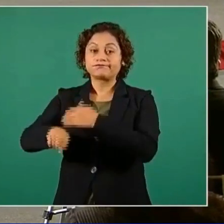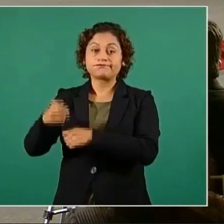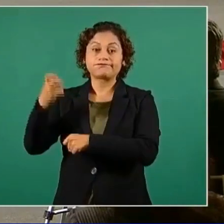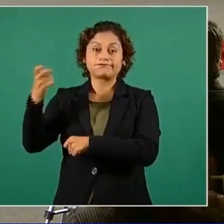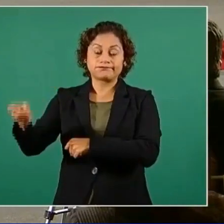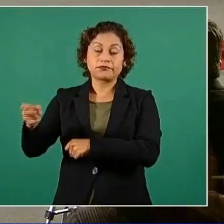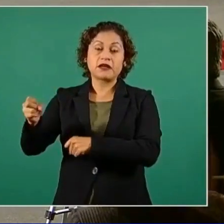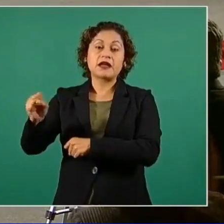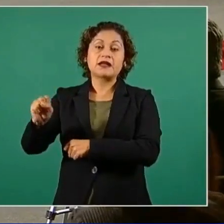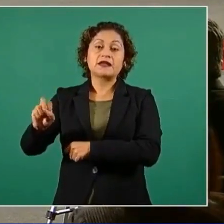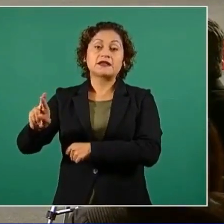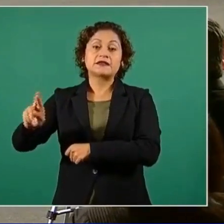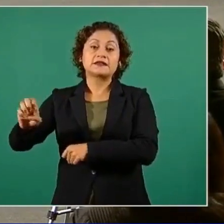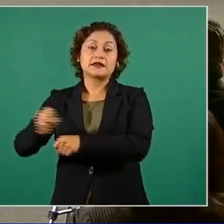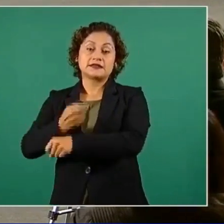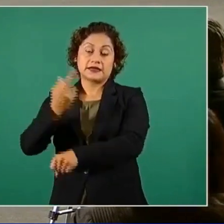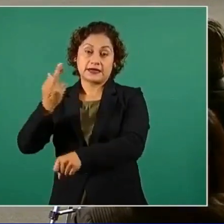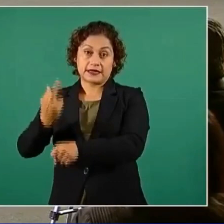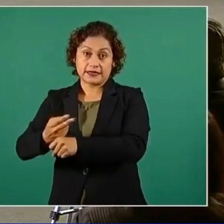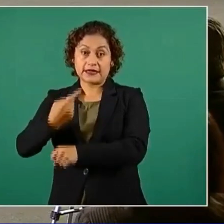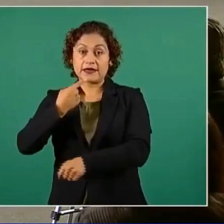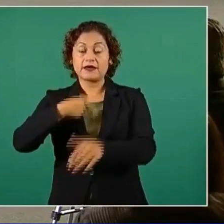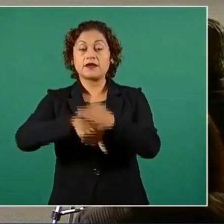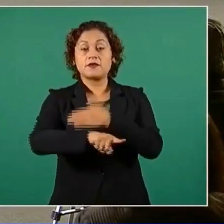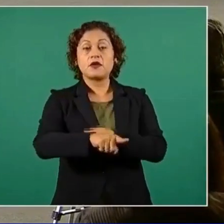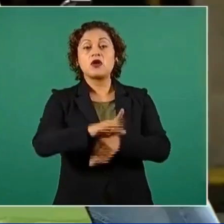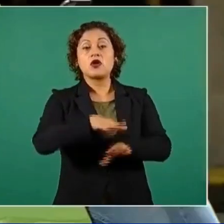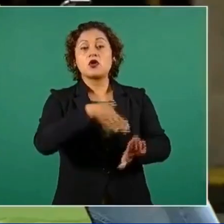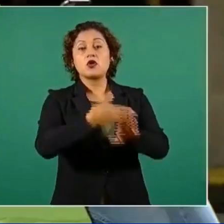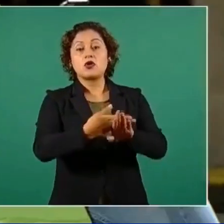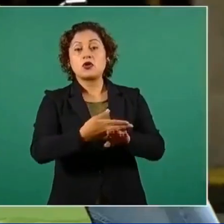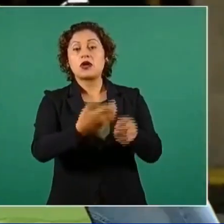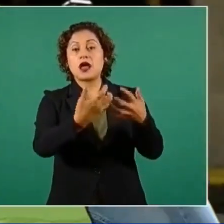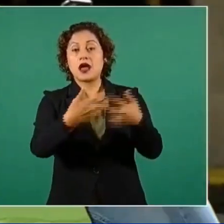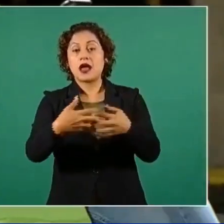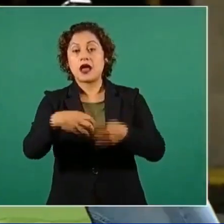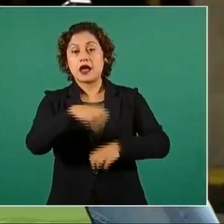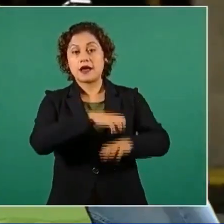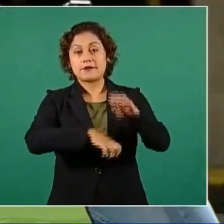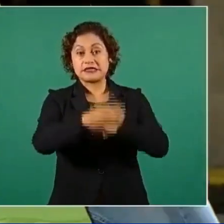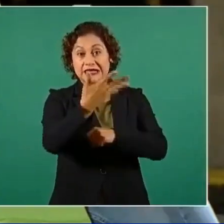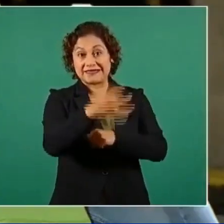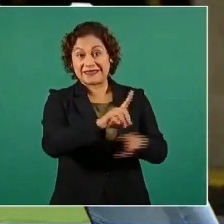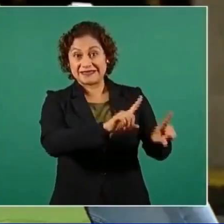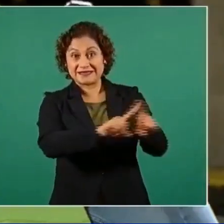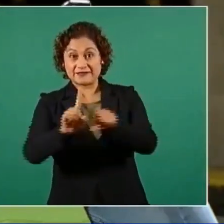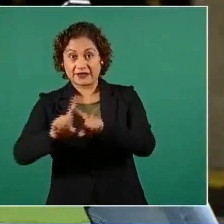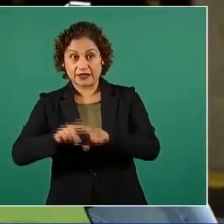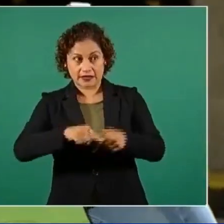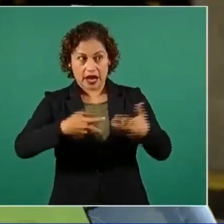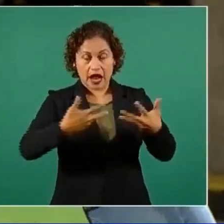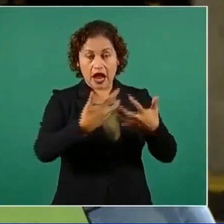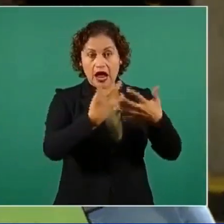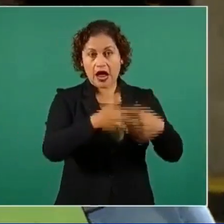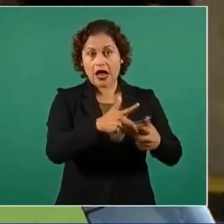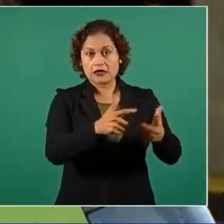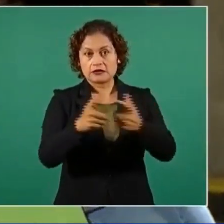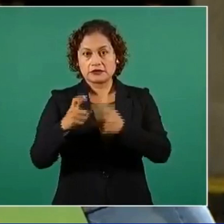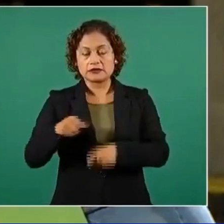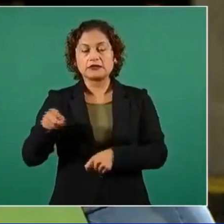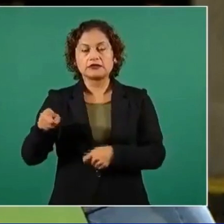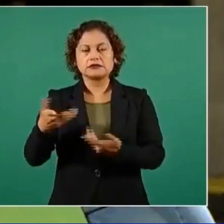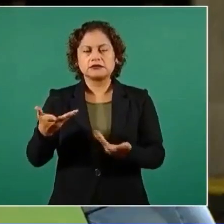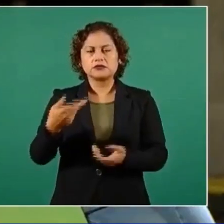Marcelo Ebrard, contra 10 grandes compañías de fabricantes de armas allá en Estados Unidos. ¿Qué le respondería usted a esta